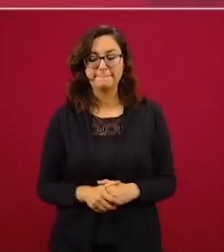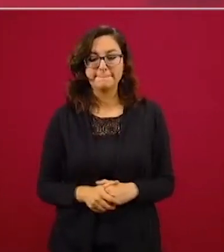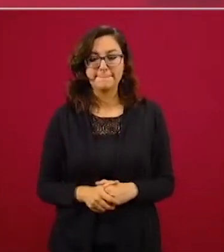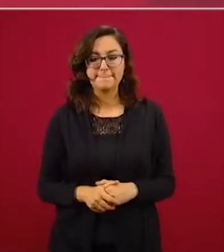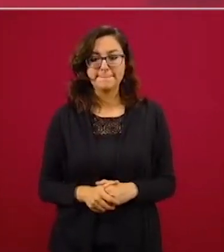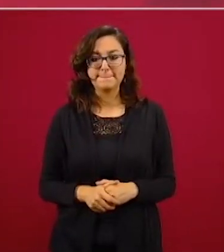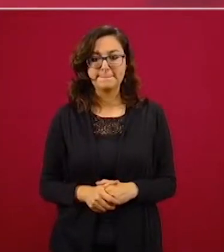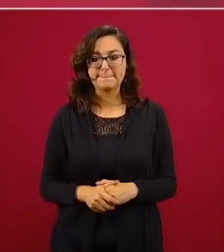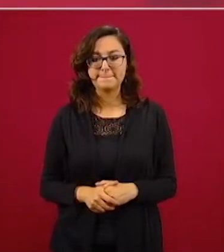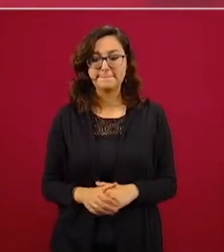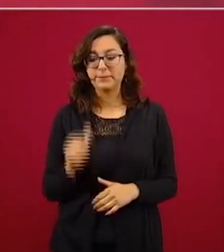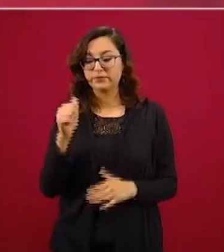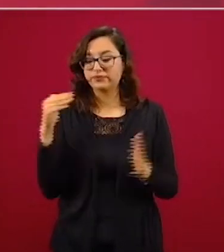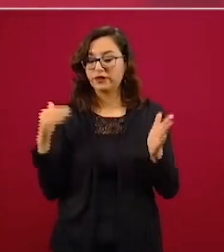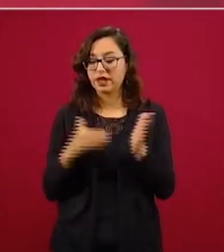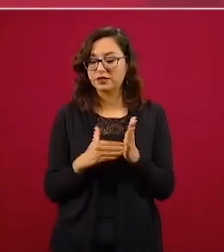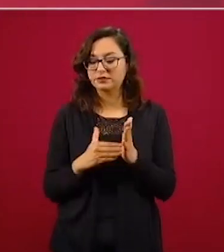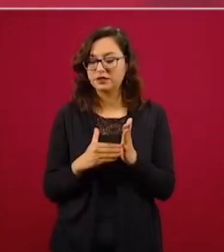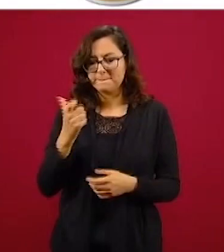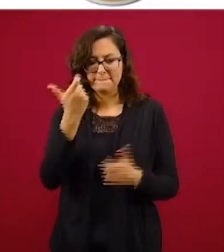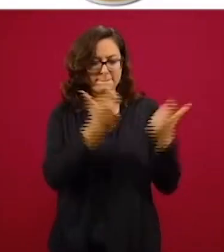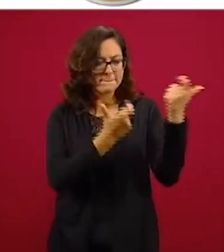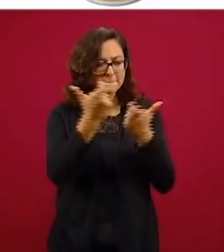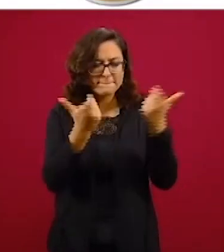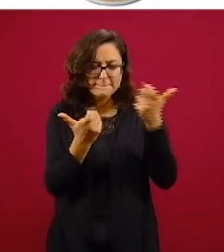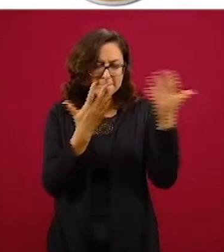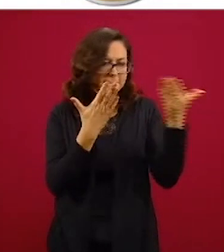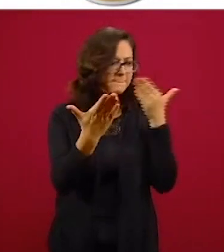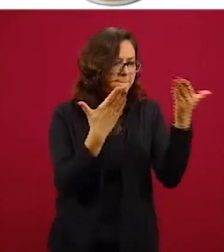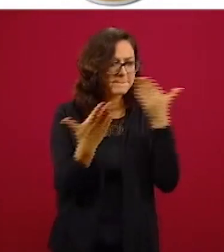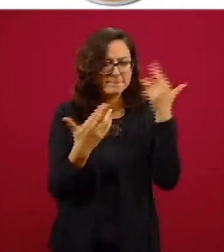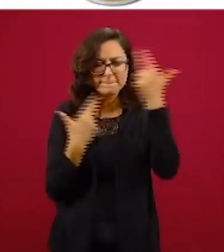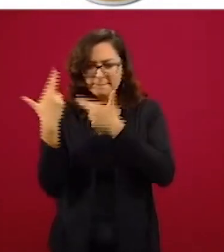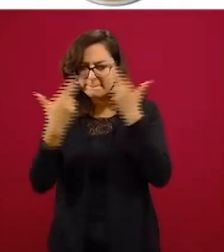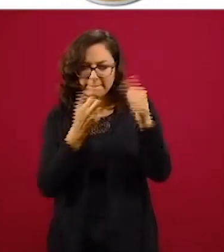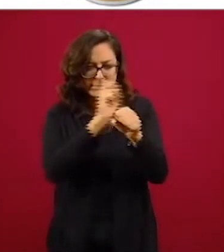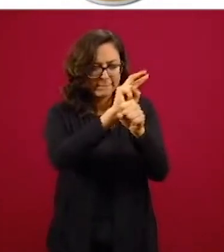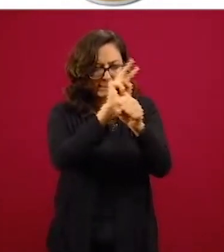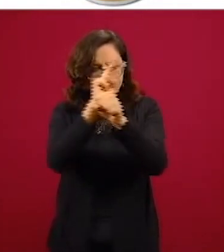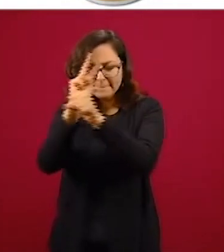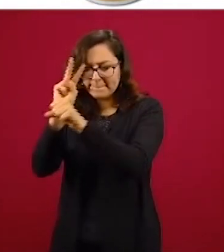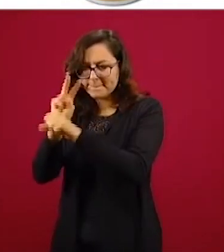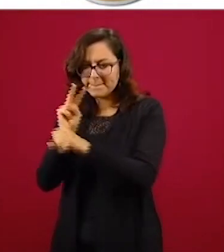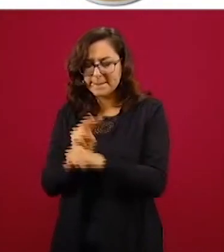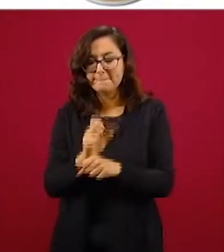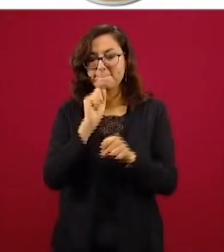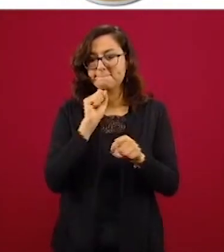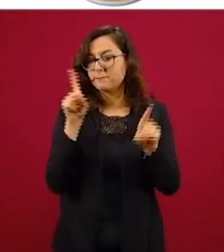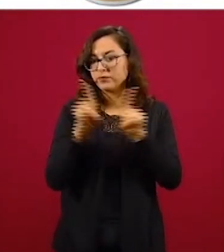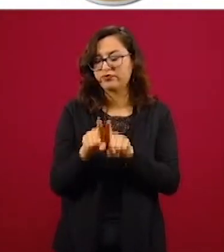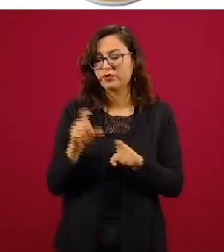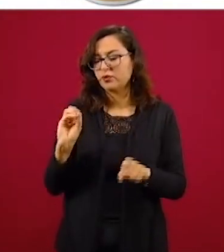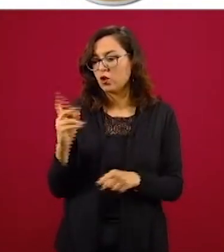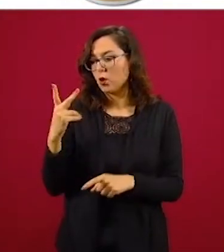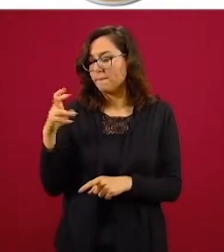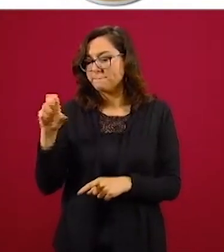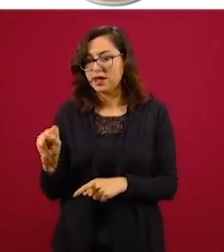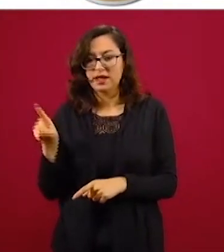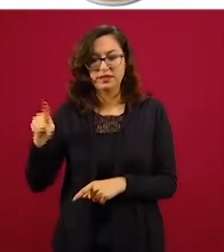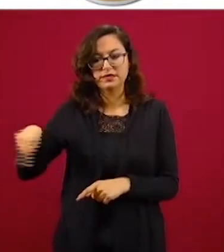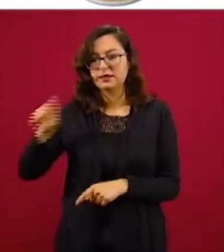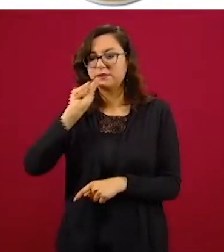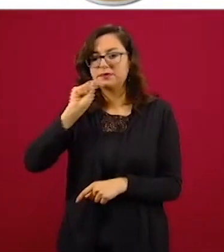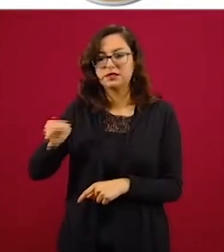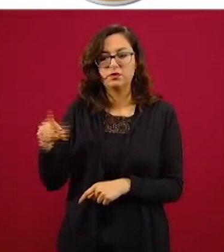Seis mil ochocientos millones de dólares más o menos. Con el nuevo acuerdo se tendrá una cooperación técnica que incluye, entre